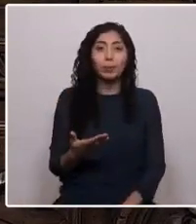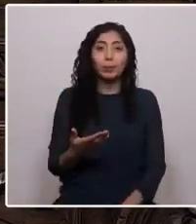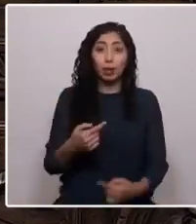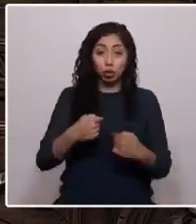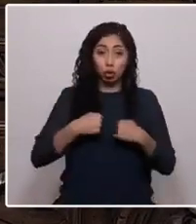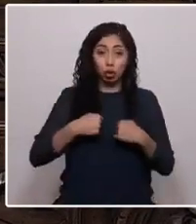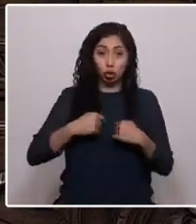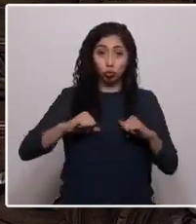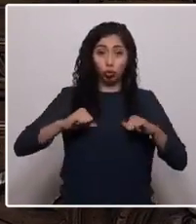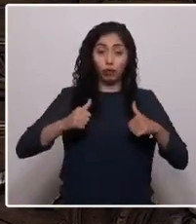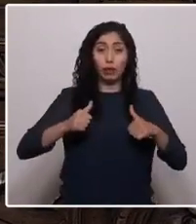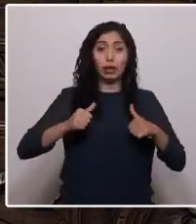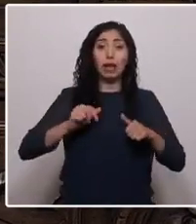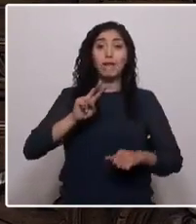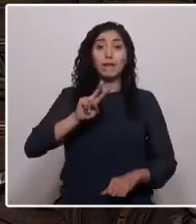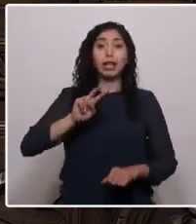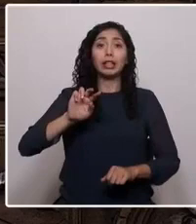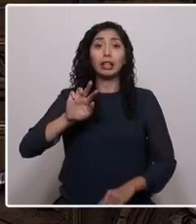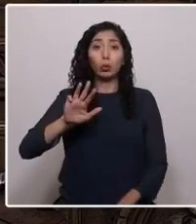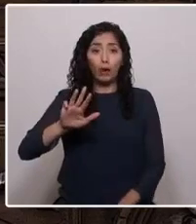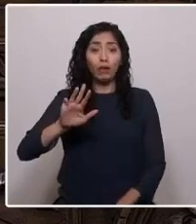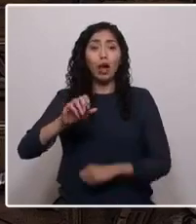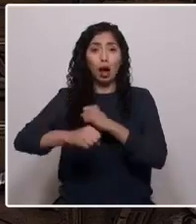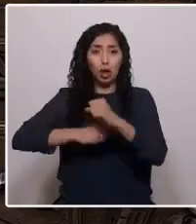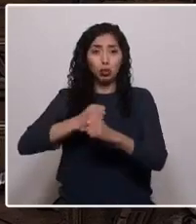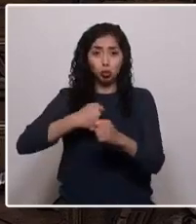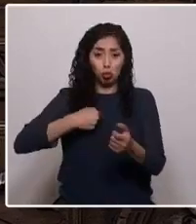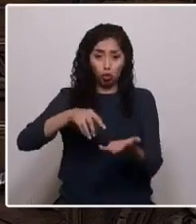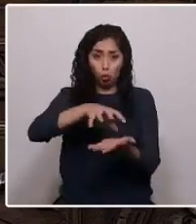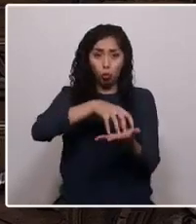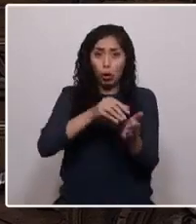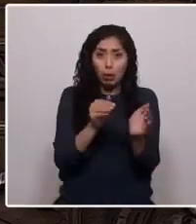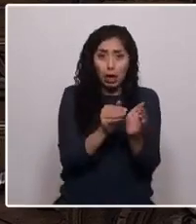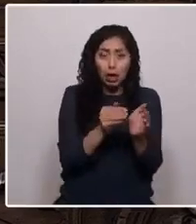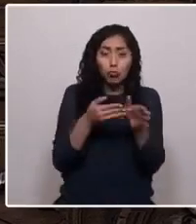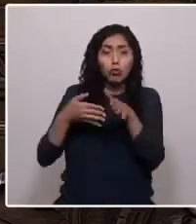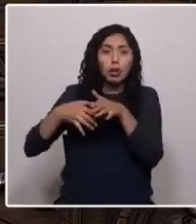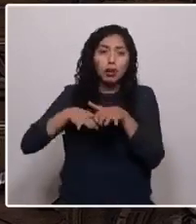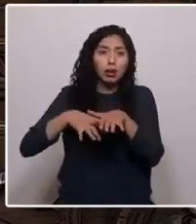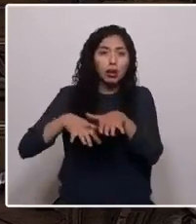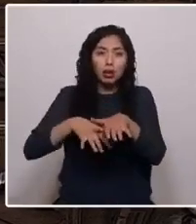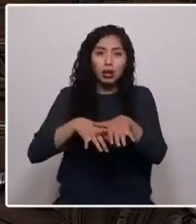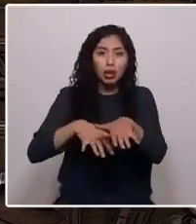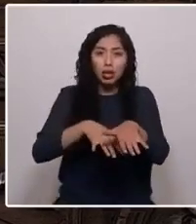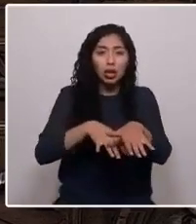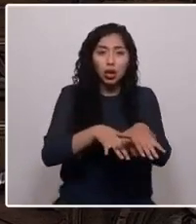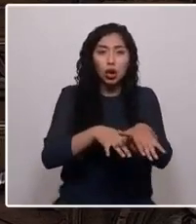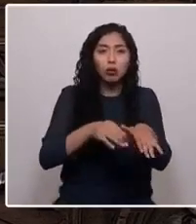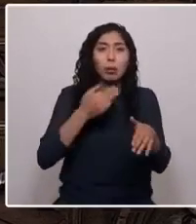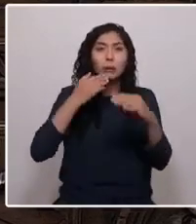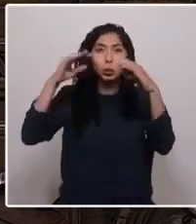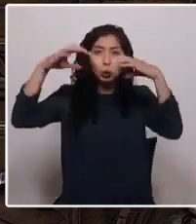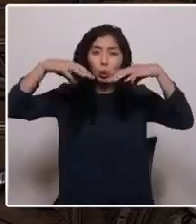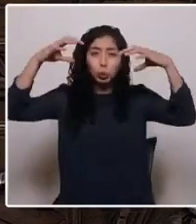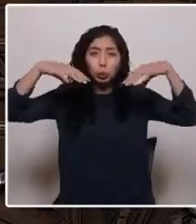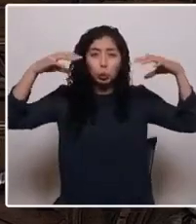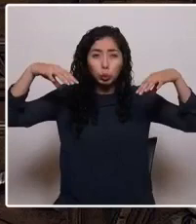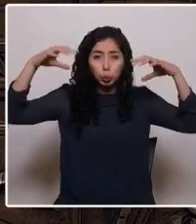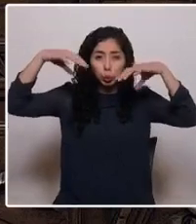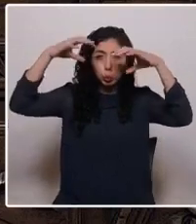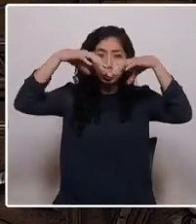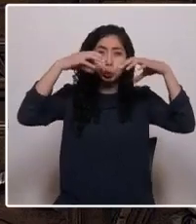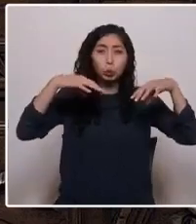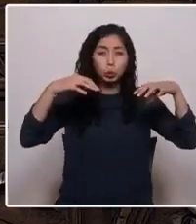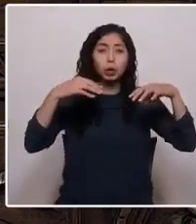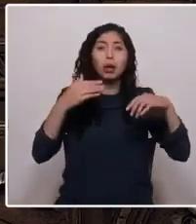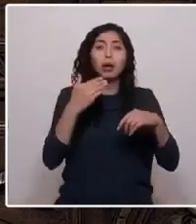29 años, proveniente de una comuna pequeña, con un río silencioso que grita a través de sus lluvias copiosas y que cobija en su